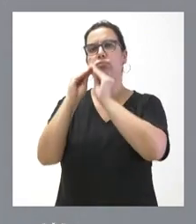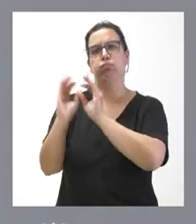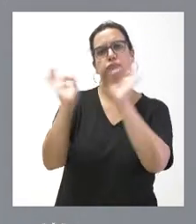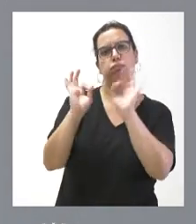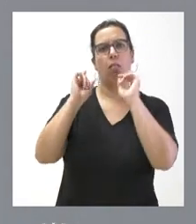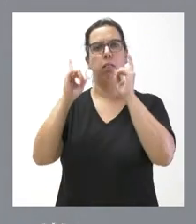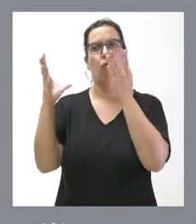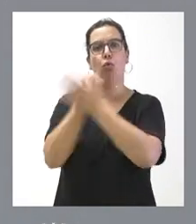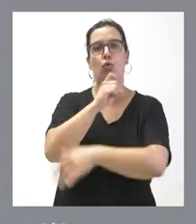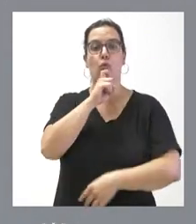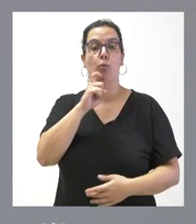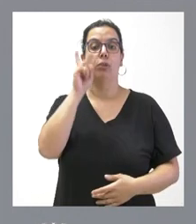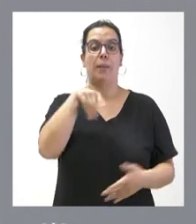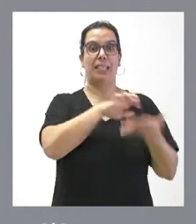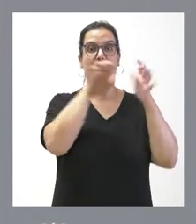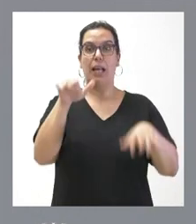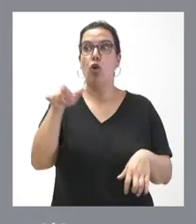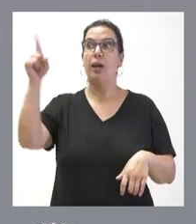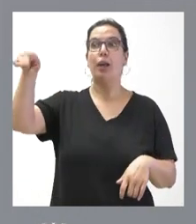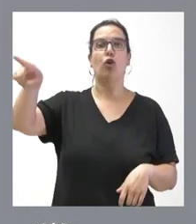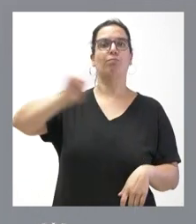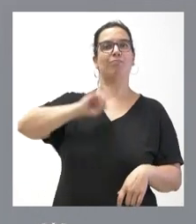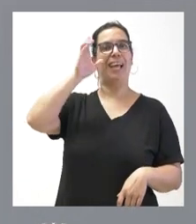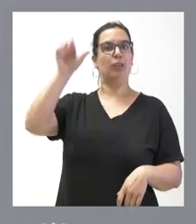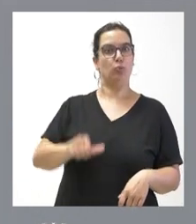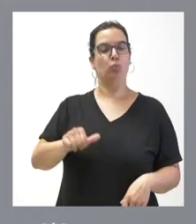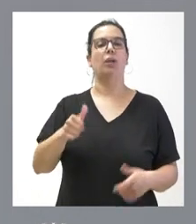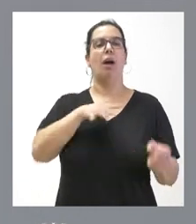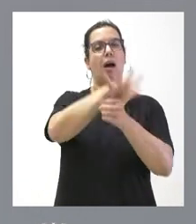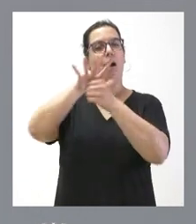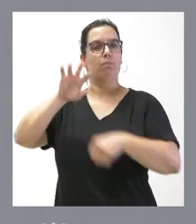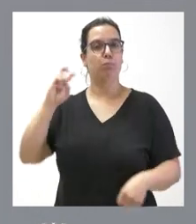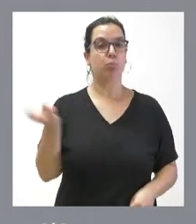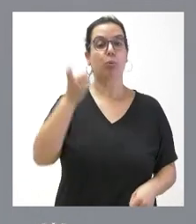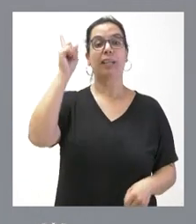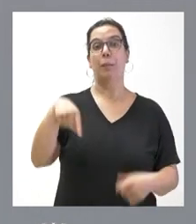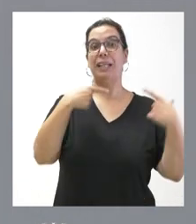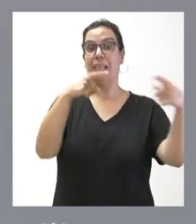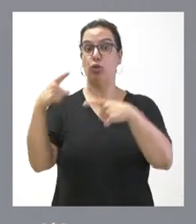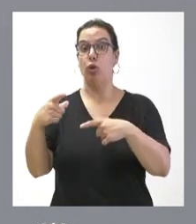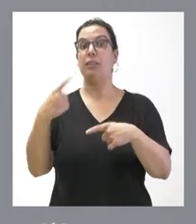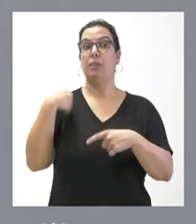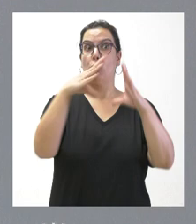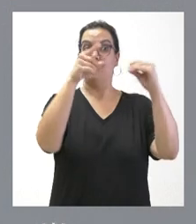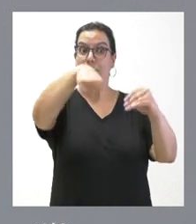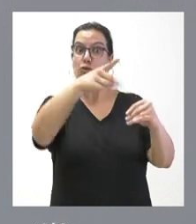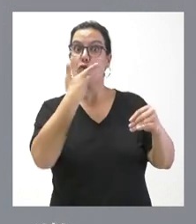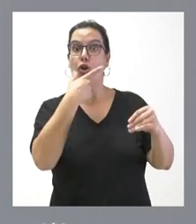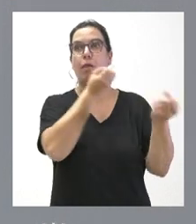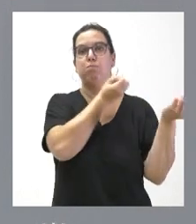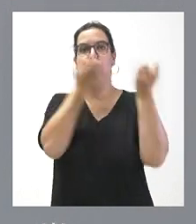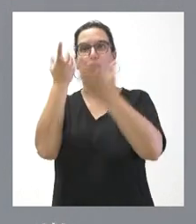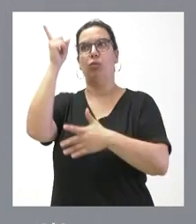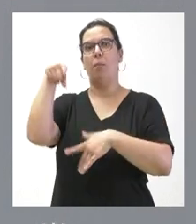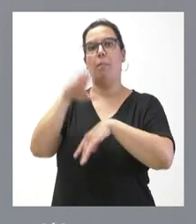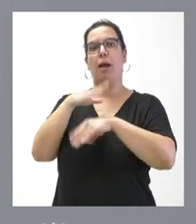la posición de Castilla y León sea escuchada en todos sus ámbitos y también que la posición de los sectores que también conocen las universidades sea transmitida en el proceso de